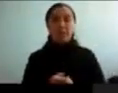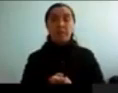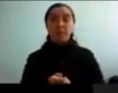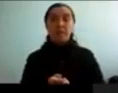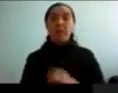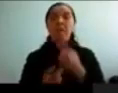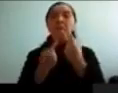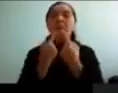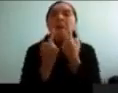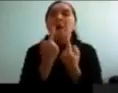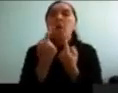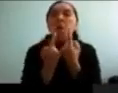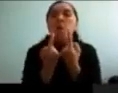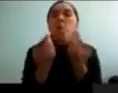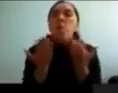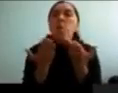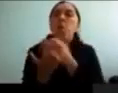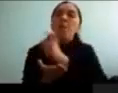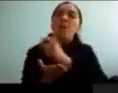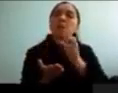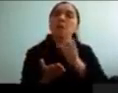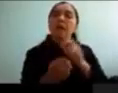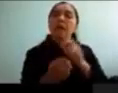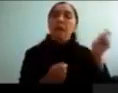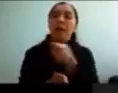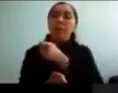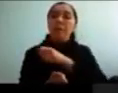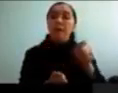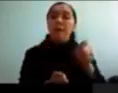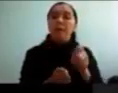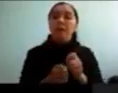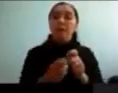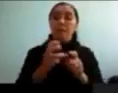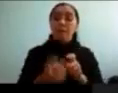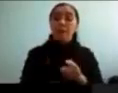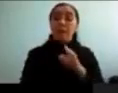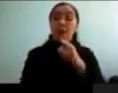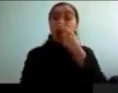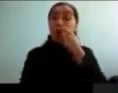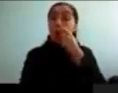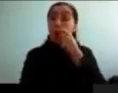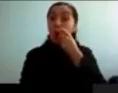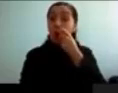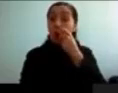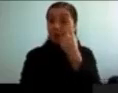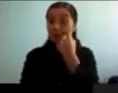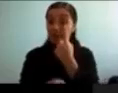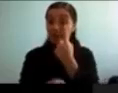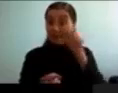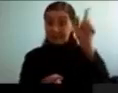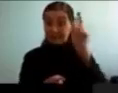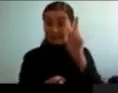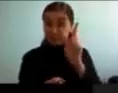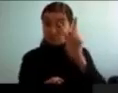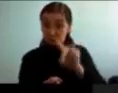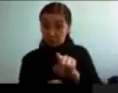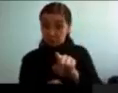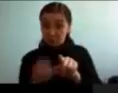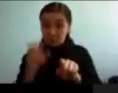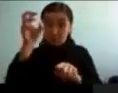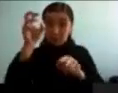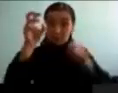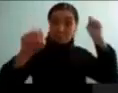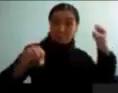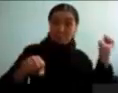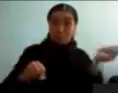pregunta, era cómo, la gente, o cómo los tenistas, podían responder a un servicio, Boris Becker, que es el primer jugador, que servía constantemente, sobre los 200 kilómetros por